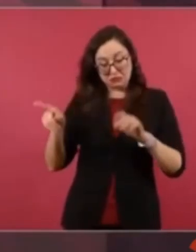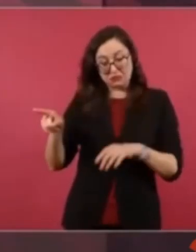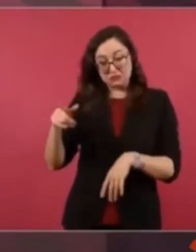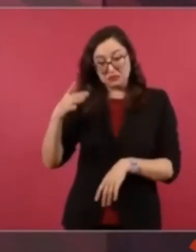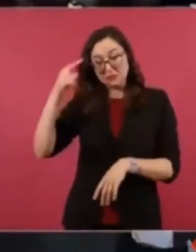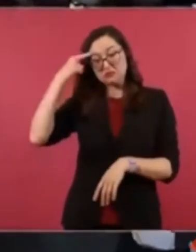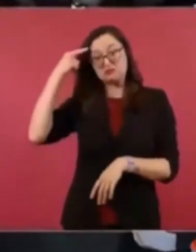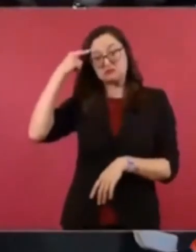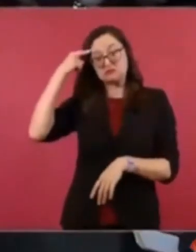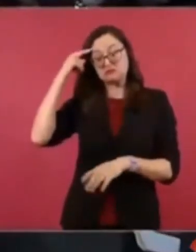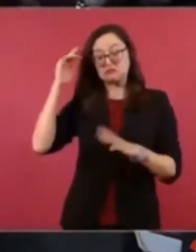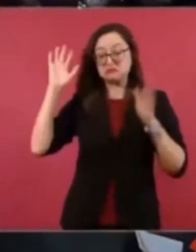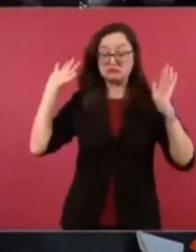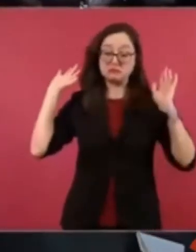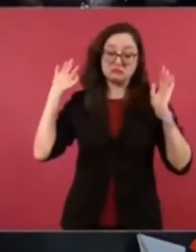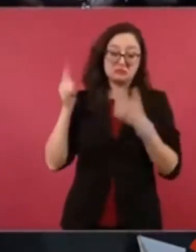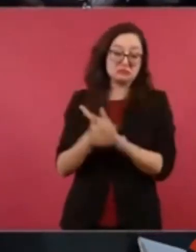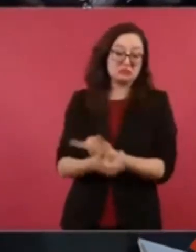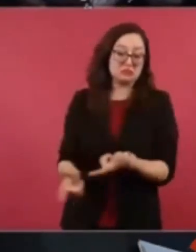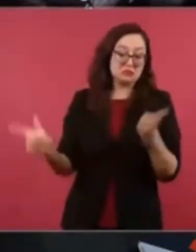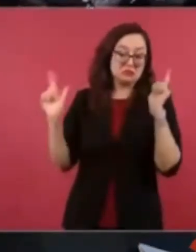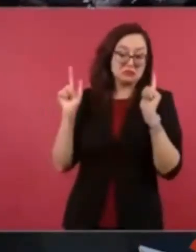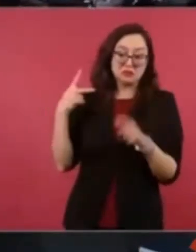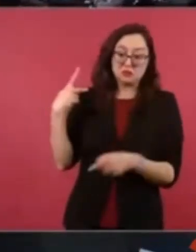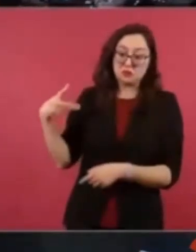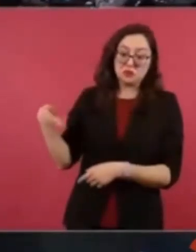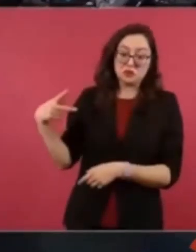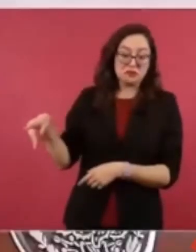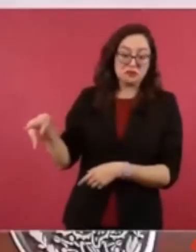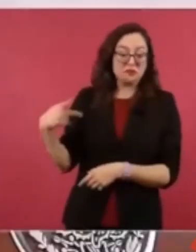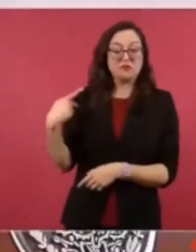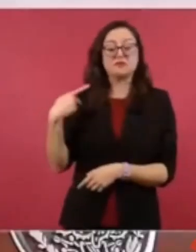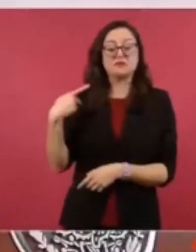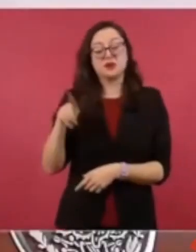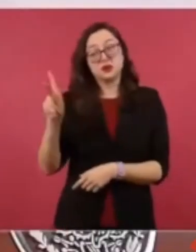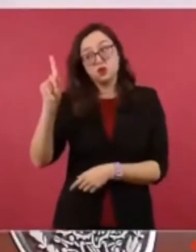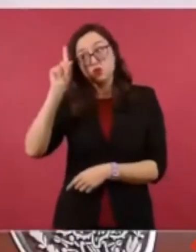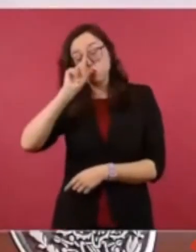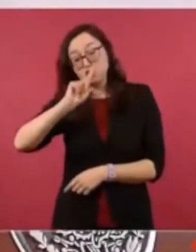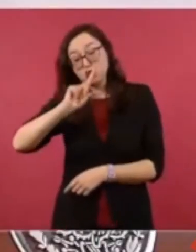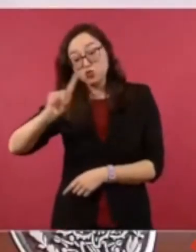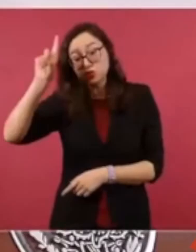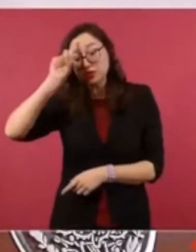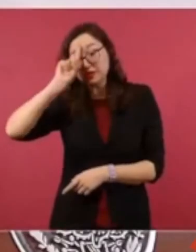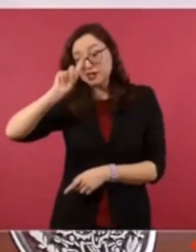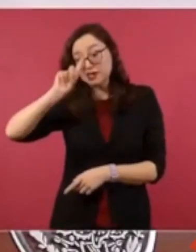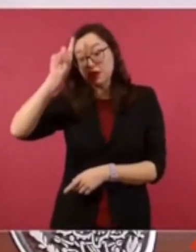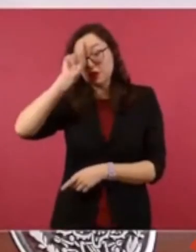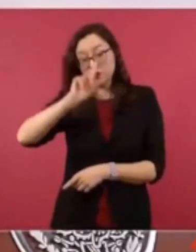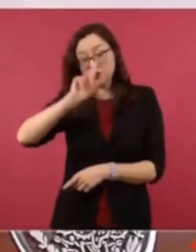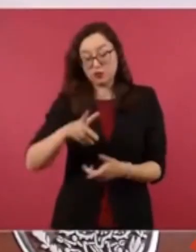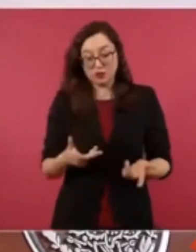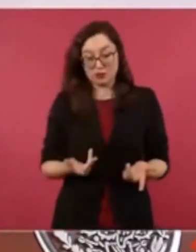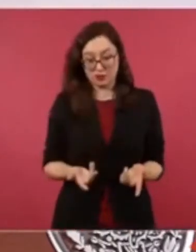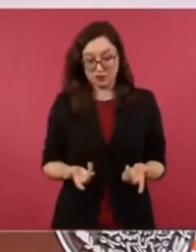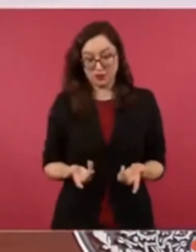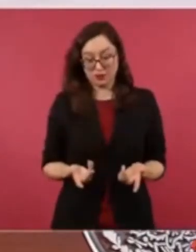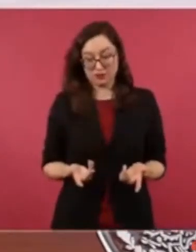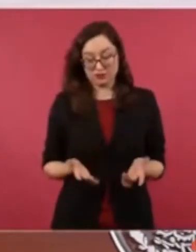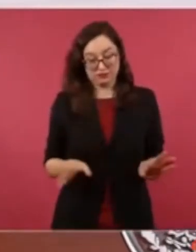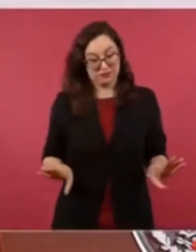Son muy libres. Pero yo sí les aconsejaría, porque imagínense,